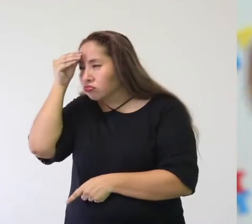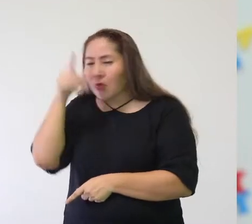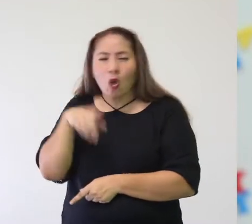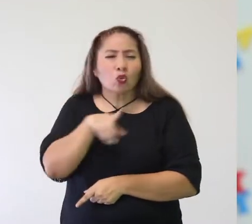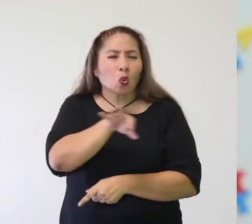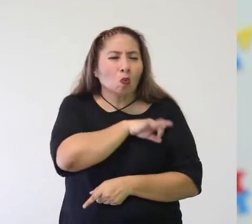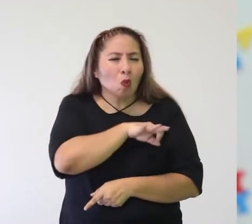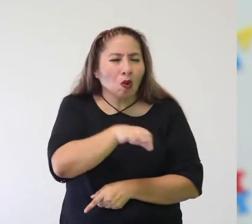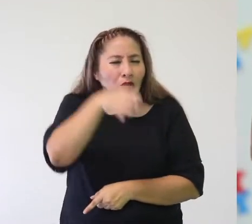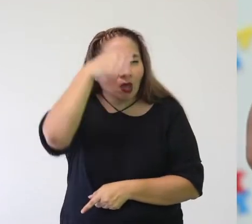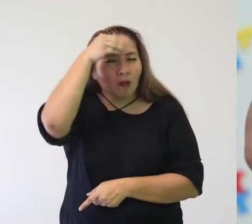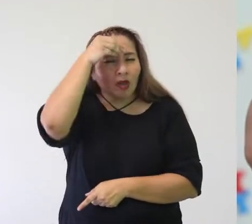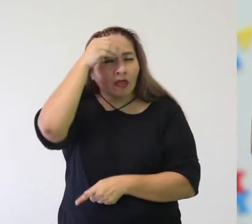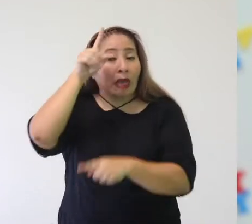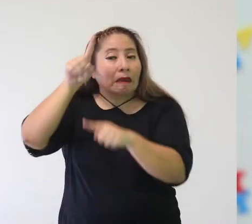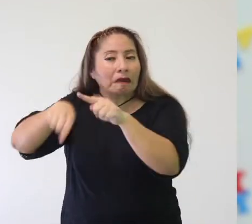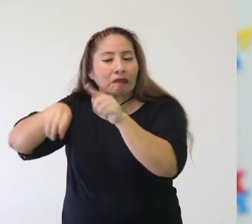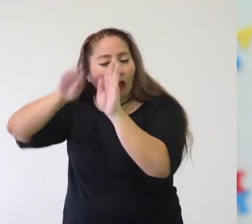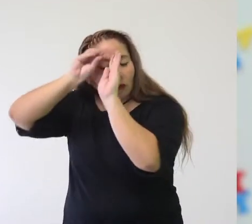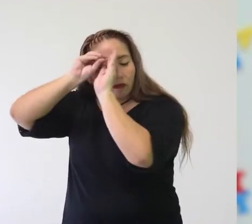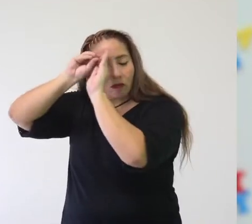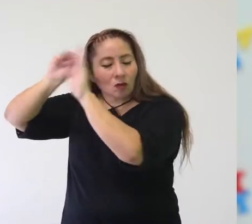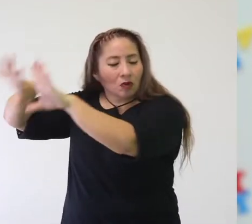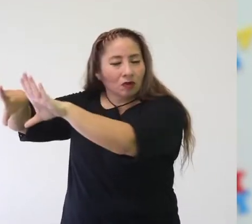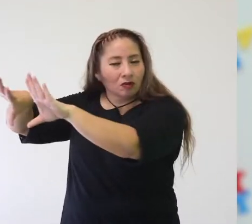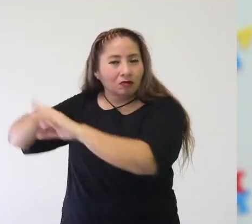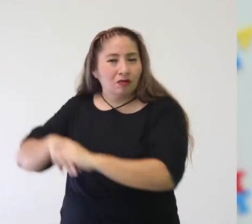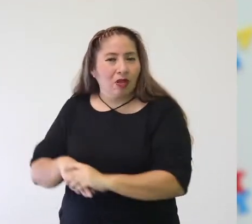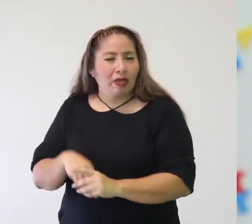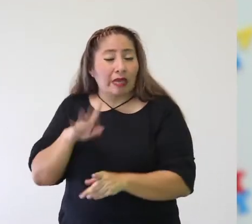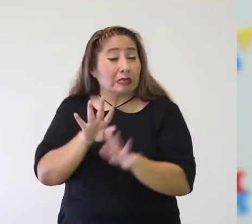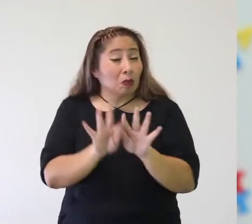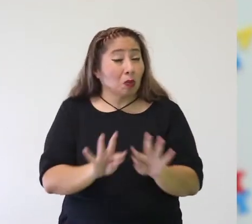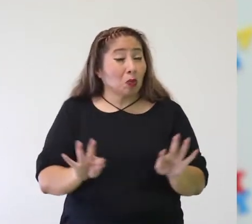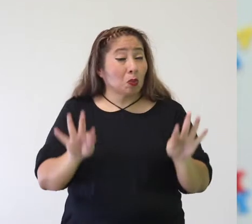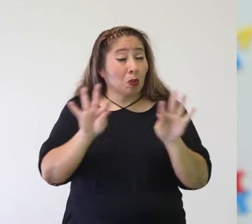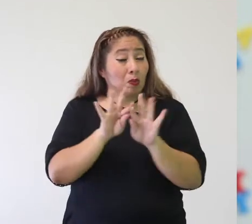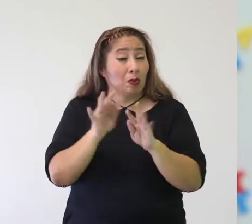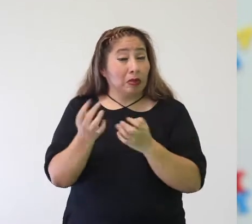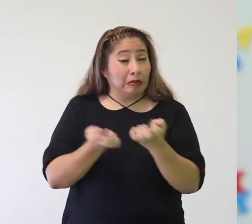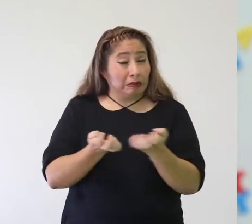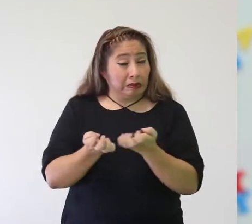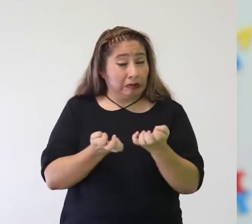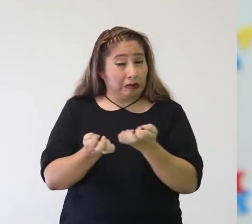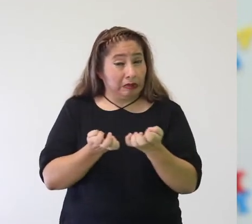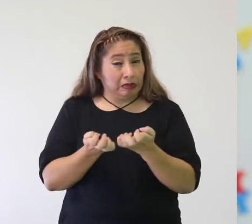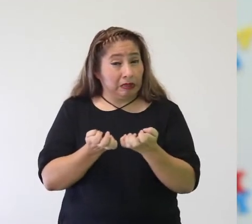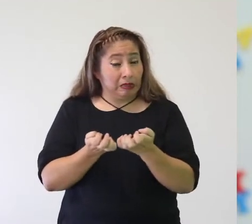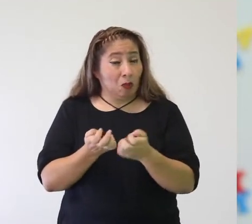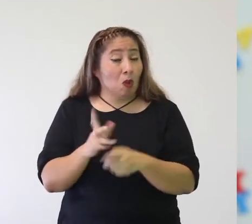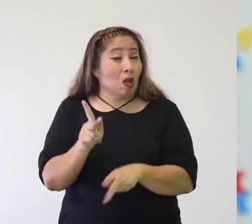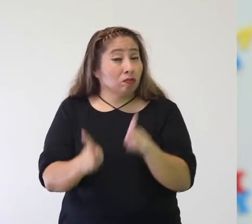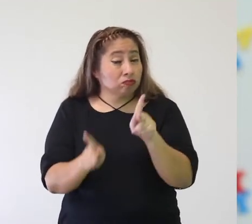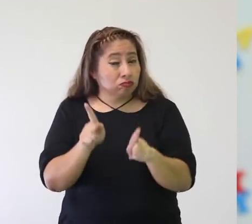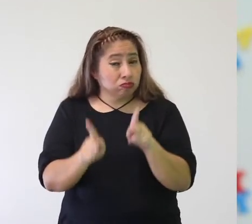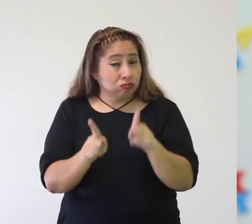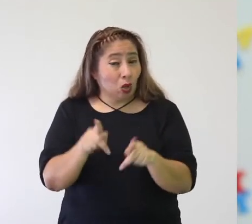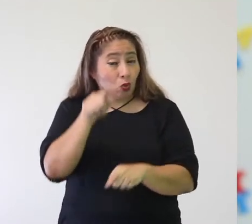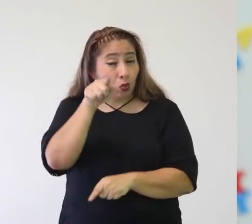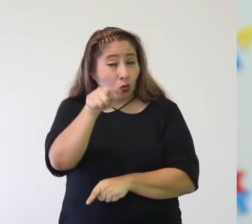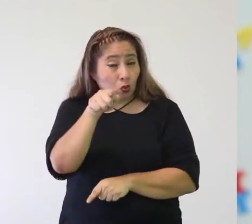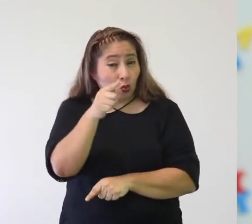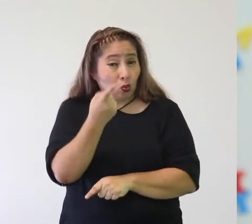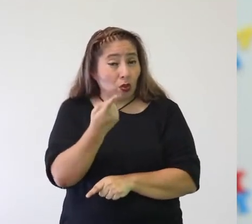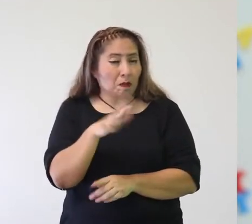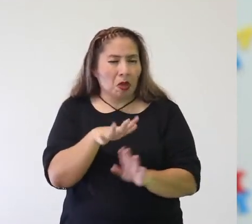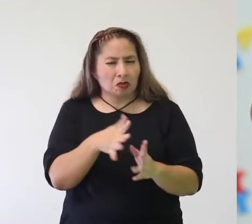aprender a desaprenderlo. Sí, es muy importante que este ejercicio que te voy a decir y te voy a comentar, lo hagas